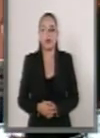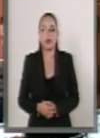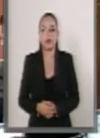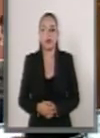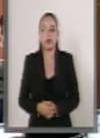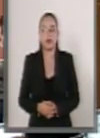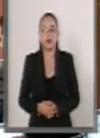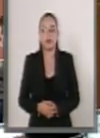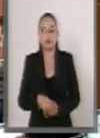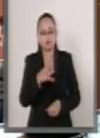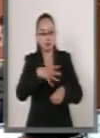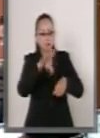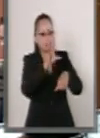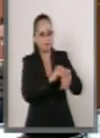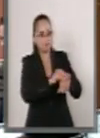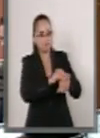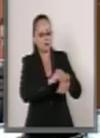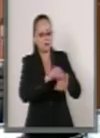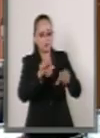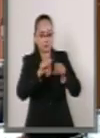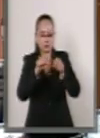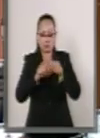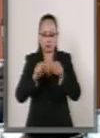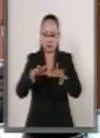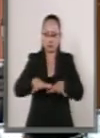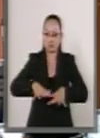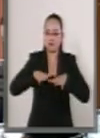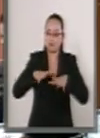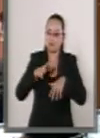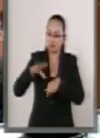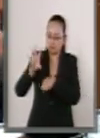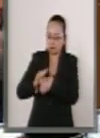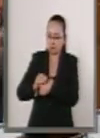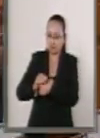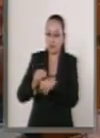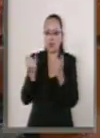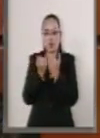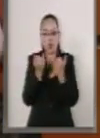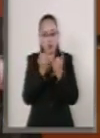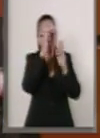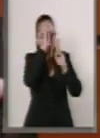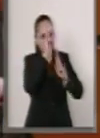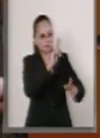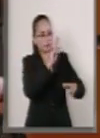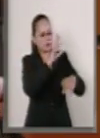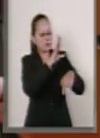Con la venia de la sala, con su permiso, ilustre presidente,